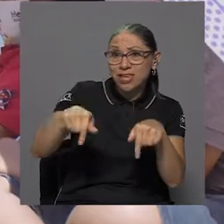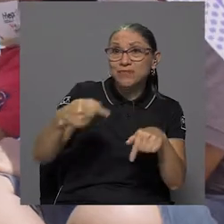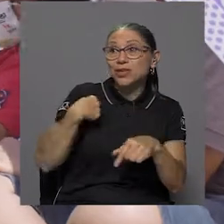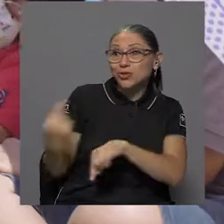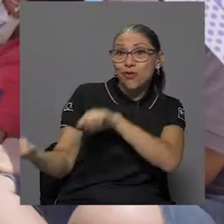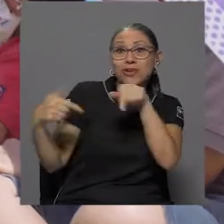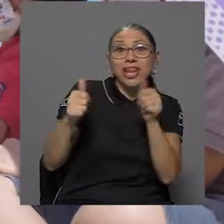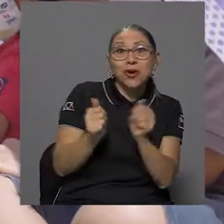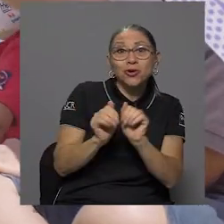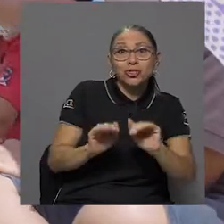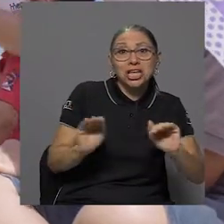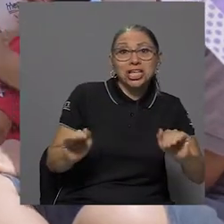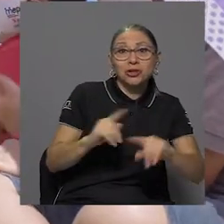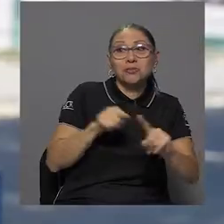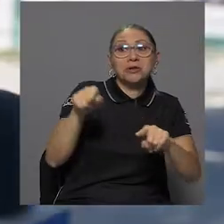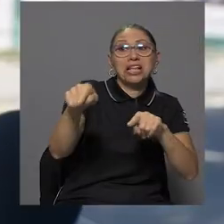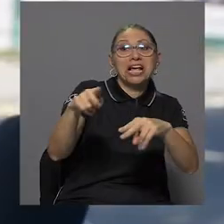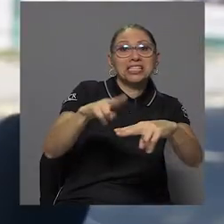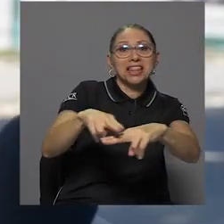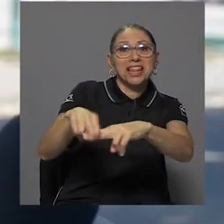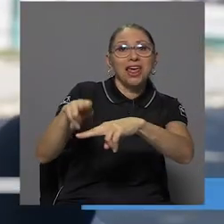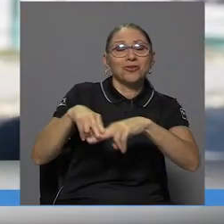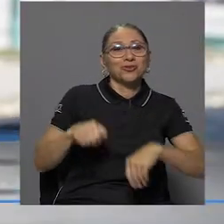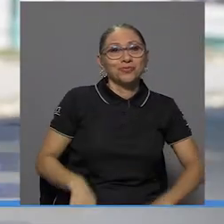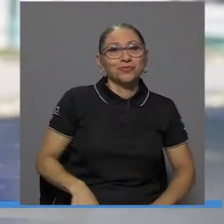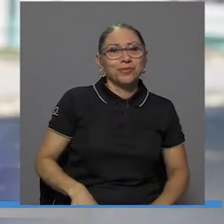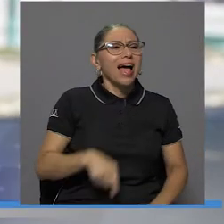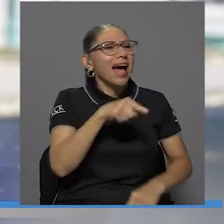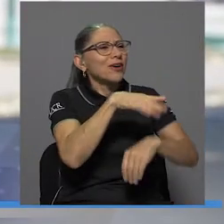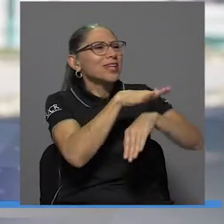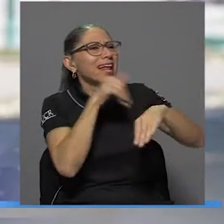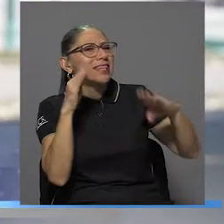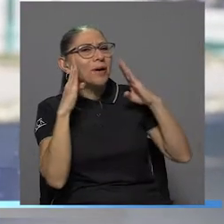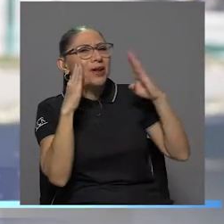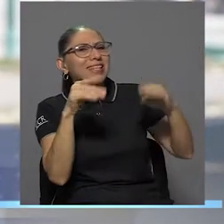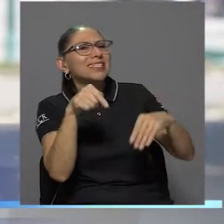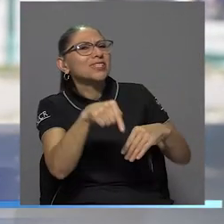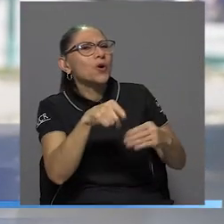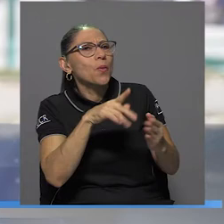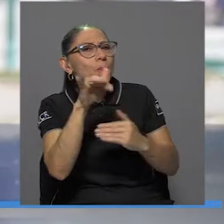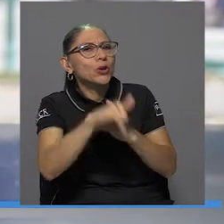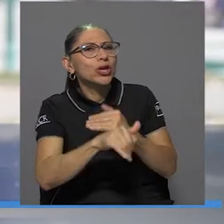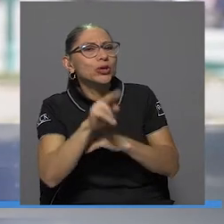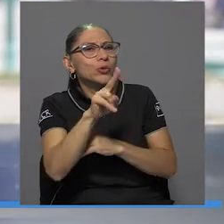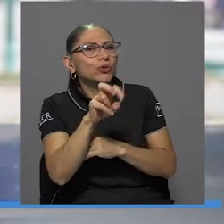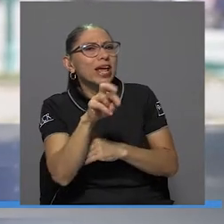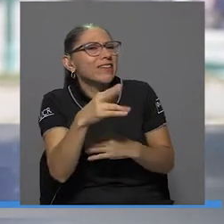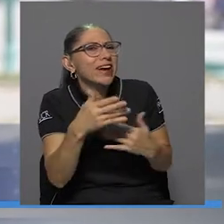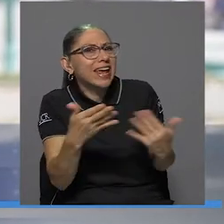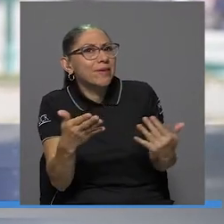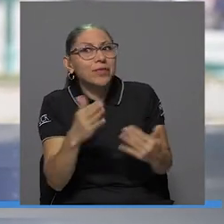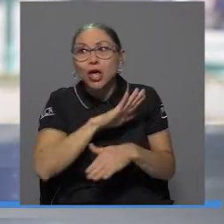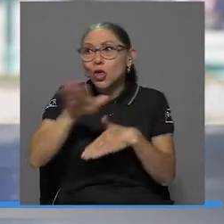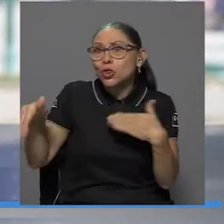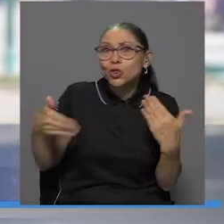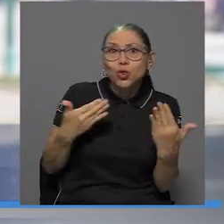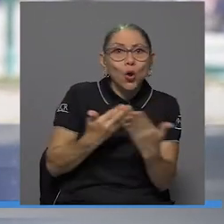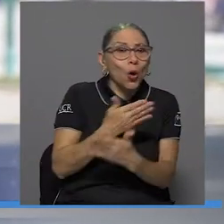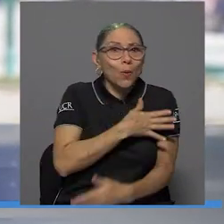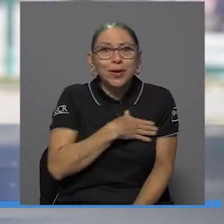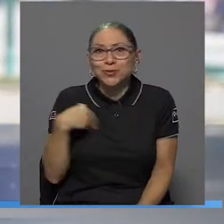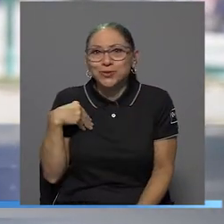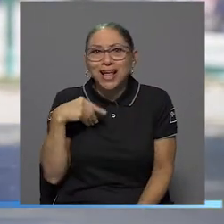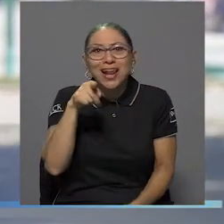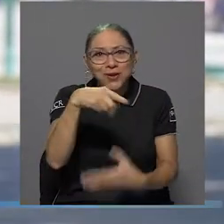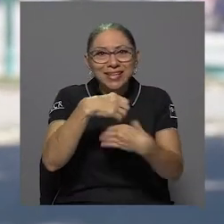chiquitos están ahí, sentados. ¿Qué es lo que más le ha llamado la atención de este proyecto de la UCR? Todo eso me gusta a mí, lo que están haciendo.